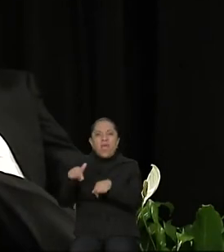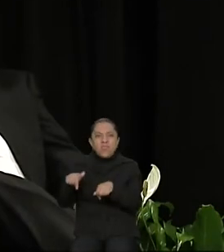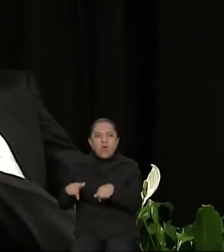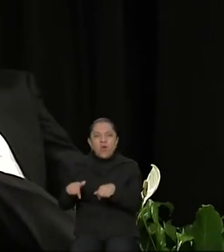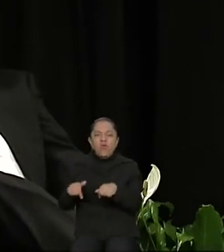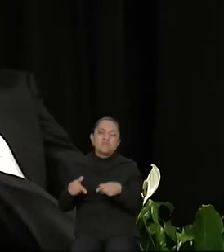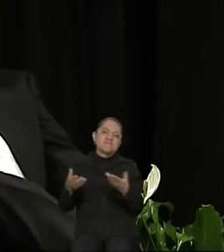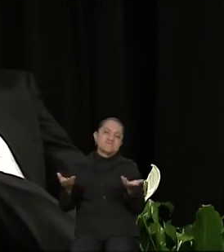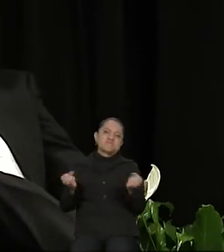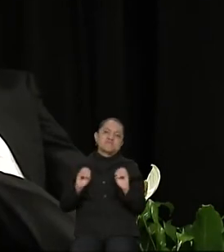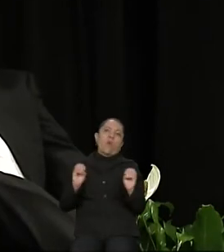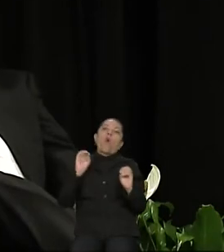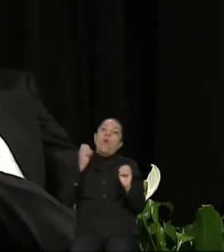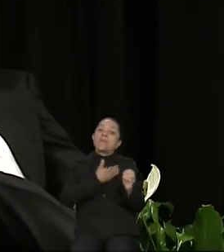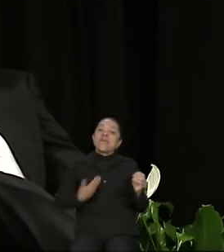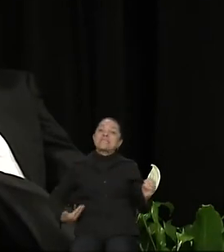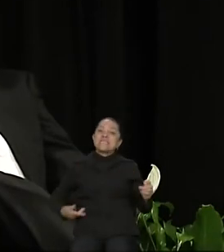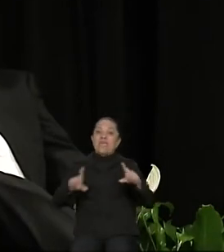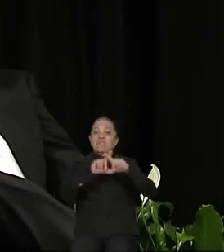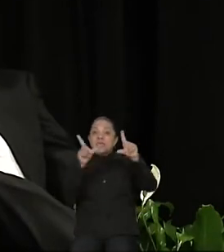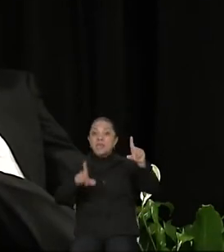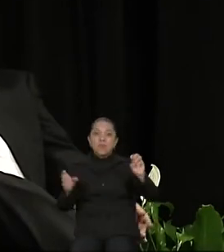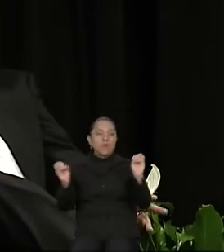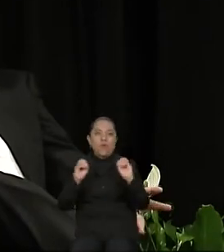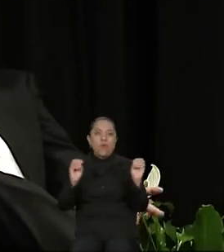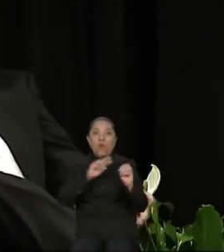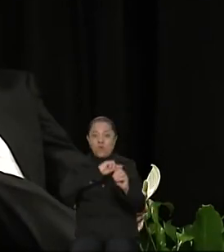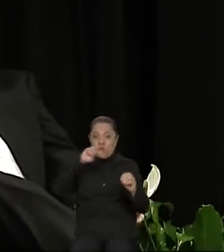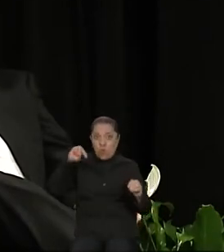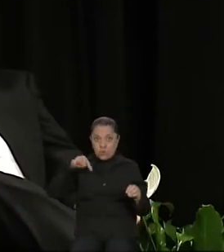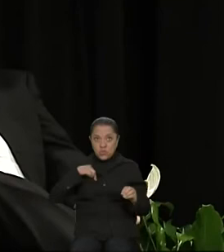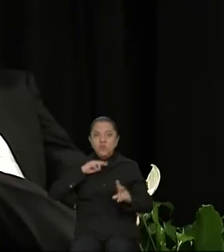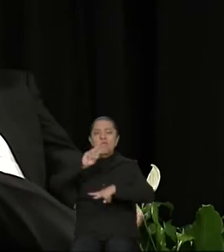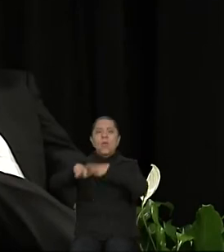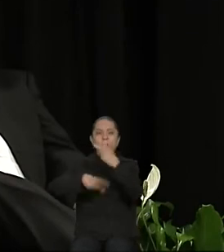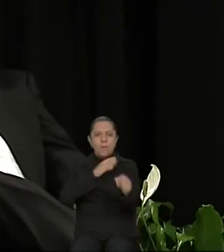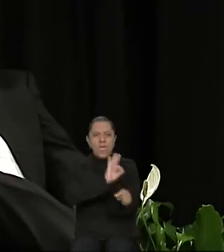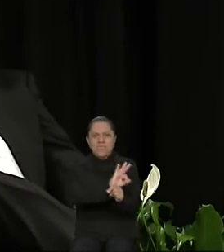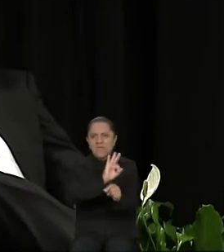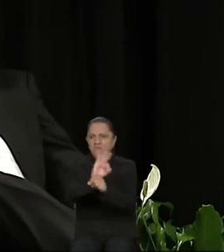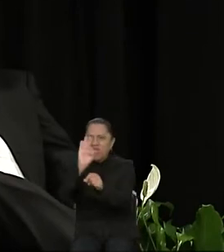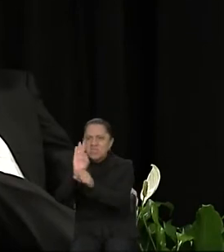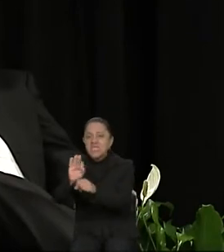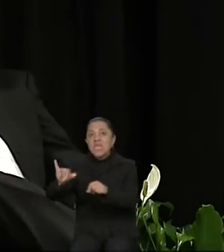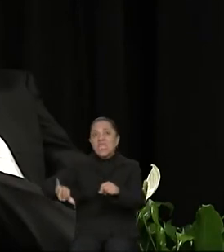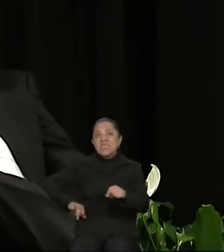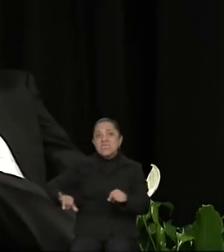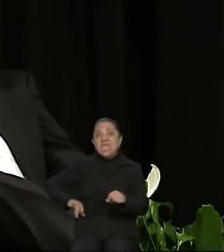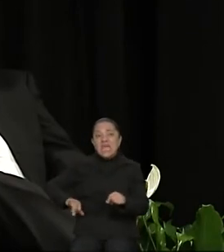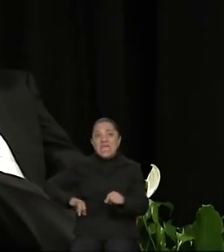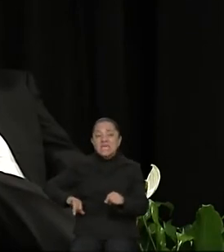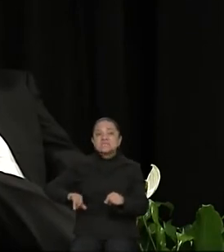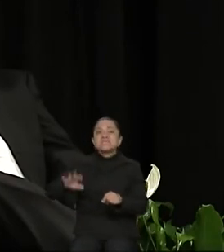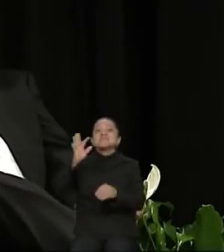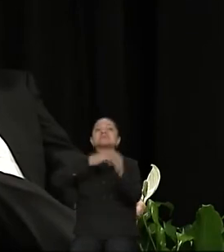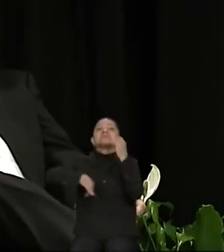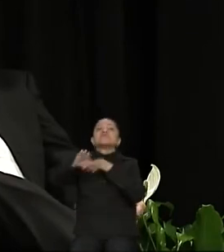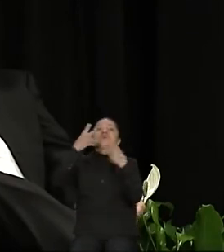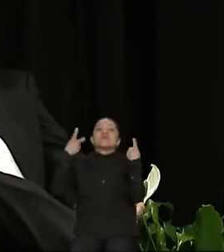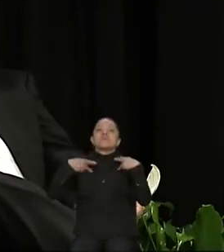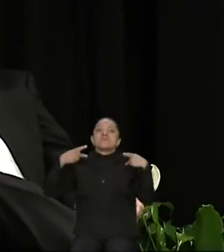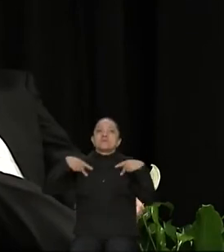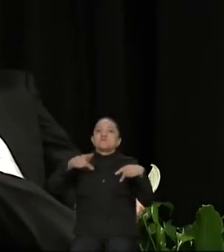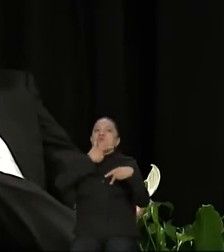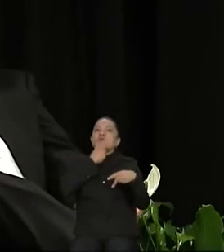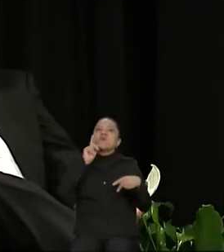presidente de la República. Nosotros vamos a llegar a defender los intereses y a llevar las causas de los ciudadanos y las ciudadanas de Morelos.